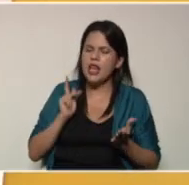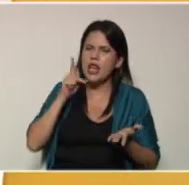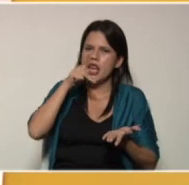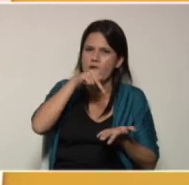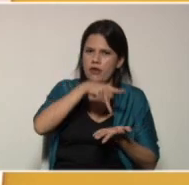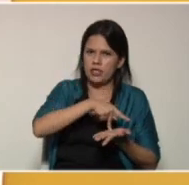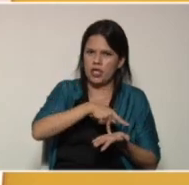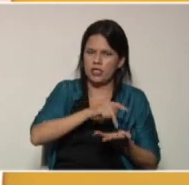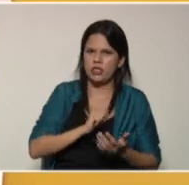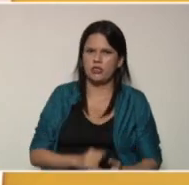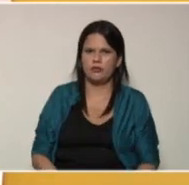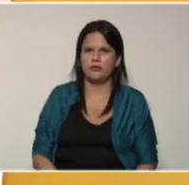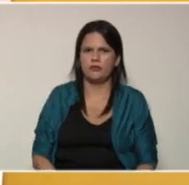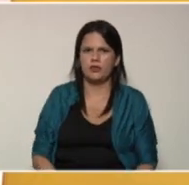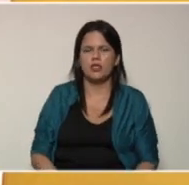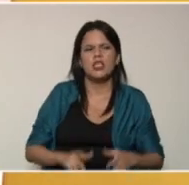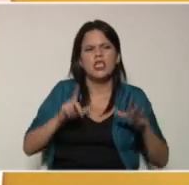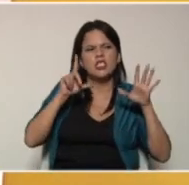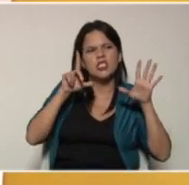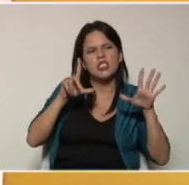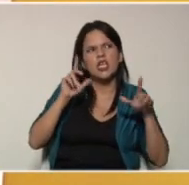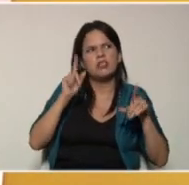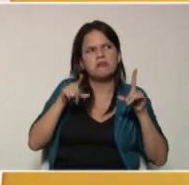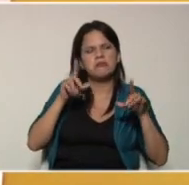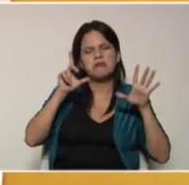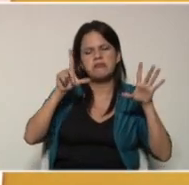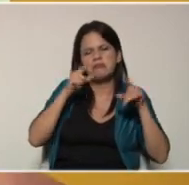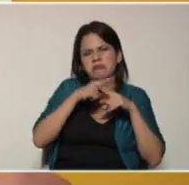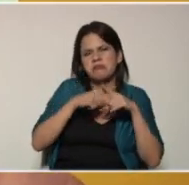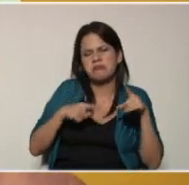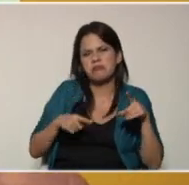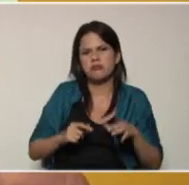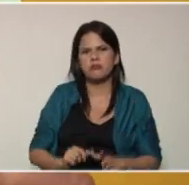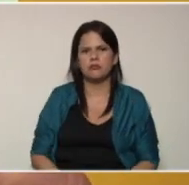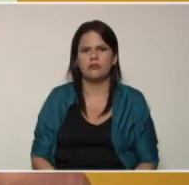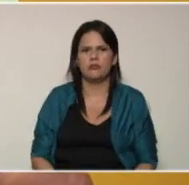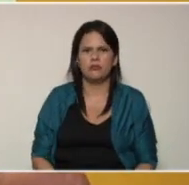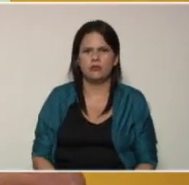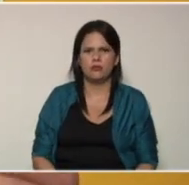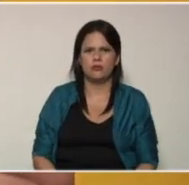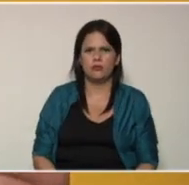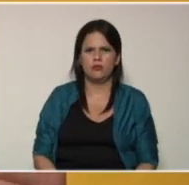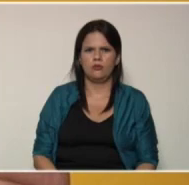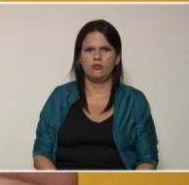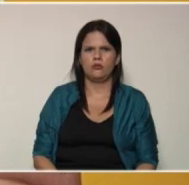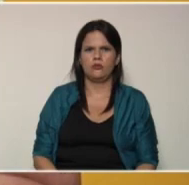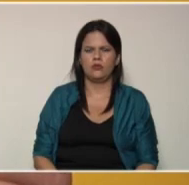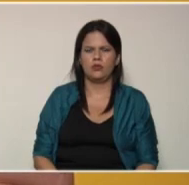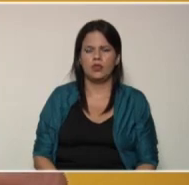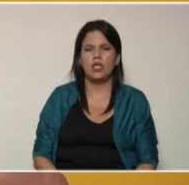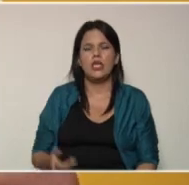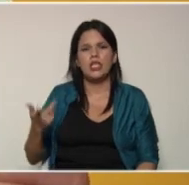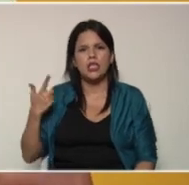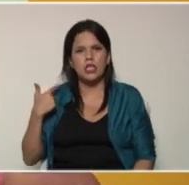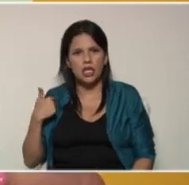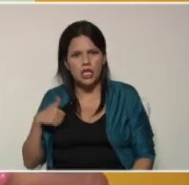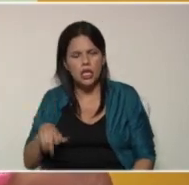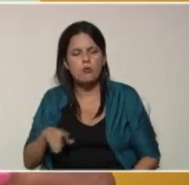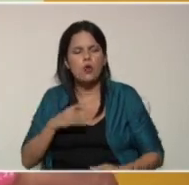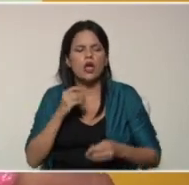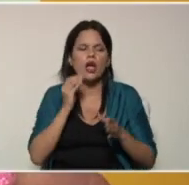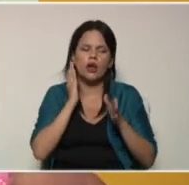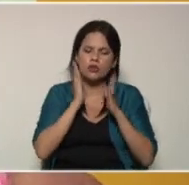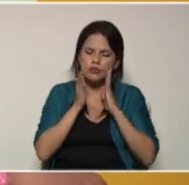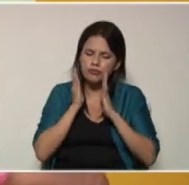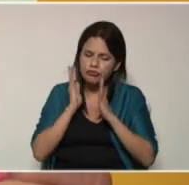levantar a los niños de siete a siete y media, como ya los dijimos, debemos adaptar esta rutina diaria,